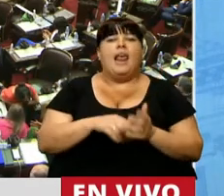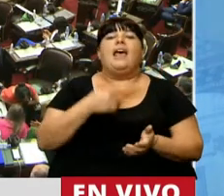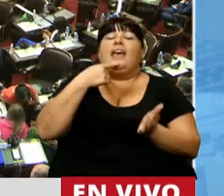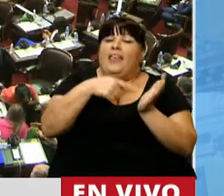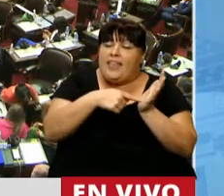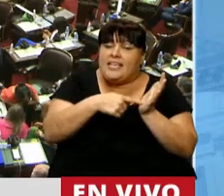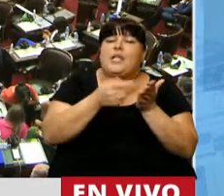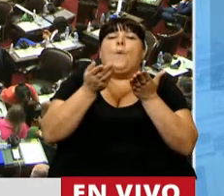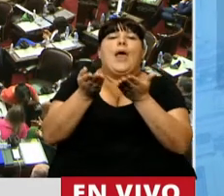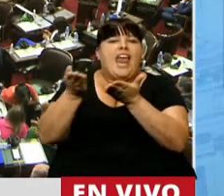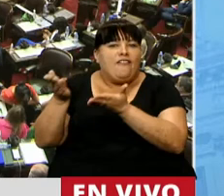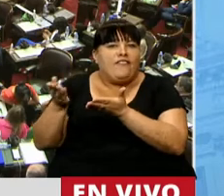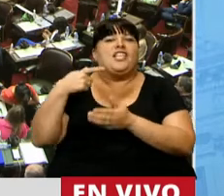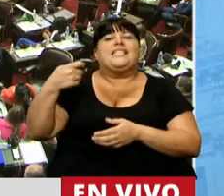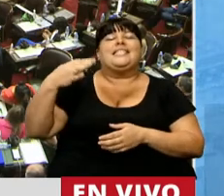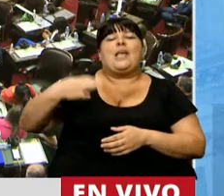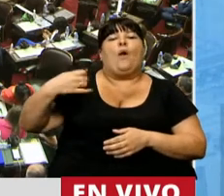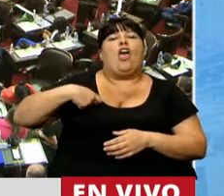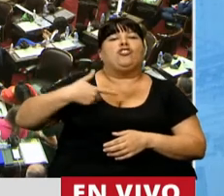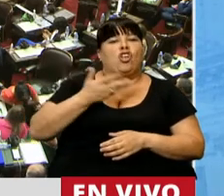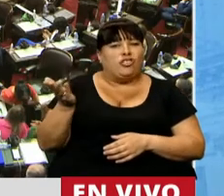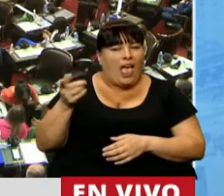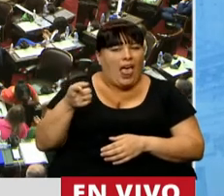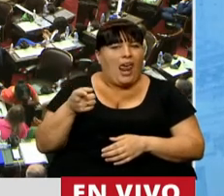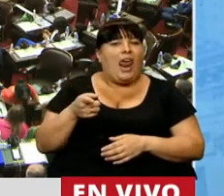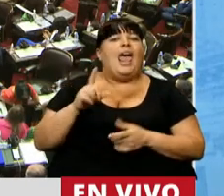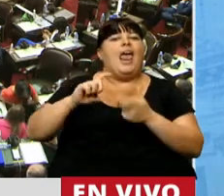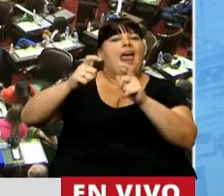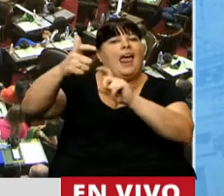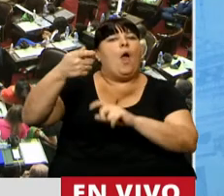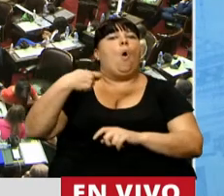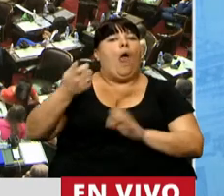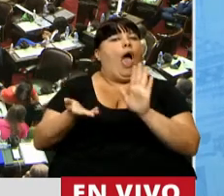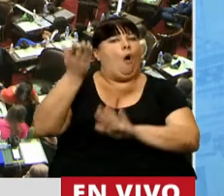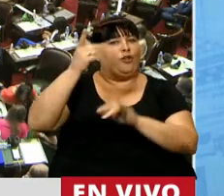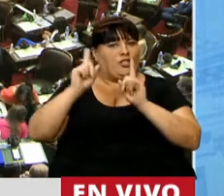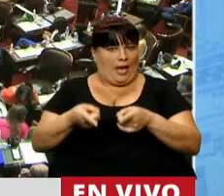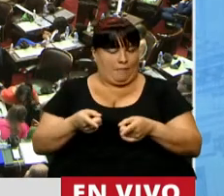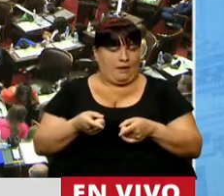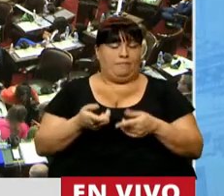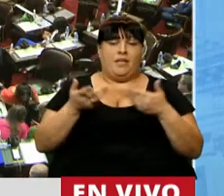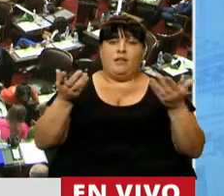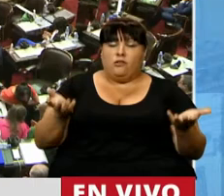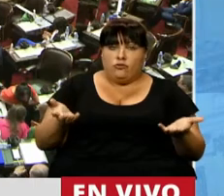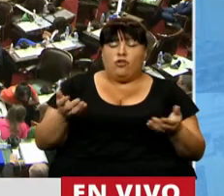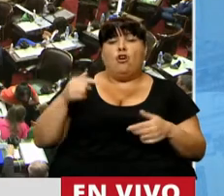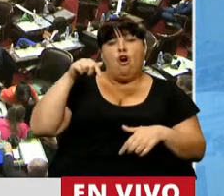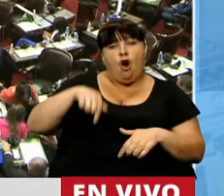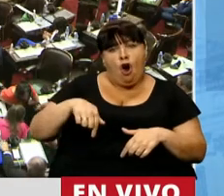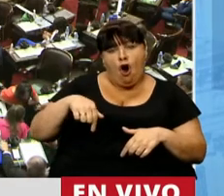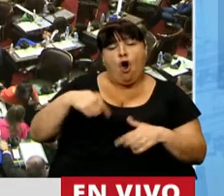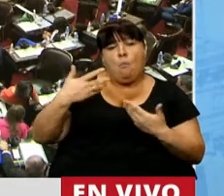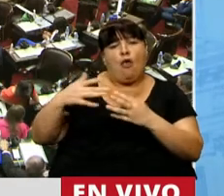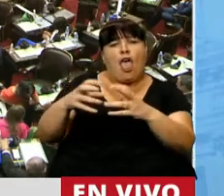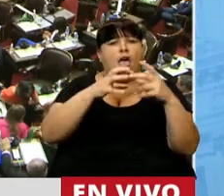establece los beneficios de la seguridad social y la movilidad de las jubilaciones. Por lo tanto, hoy podemos pasar